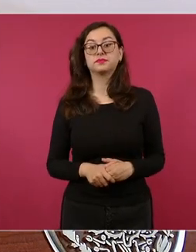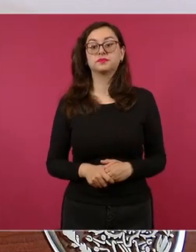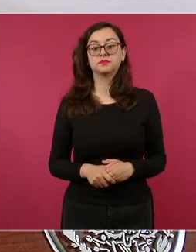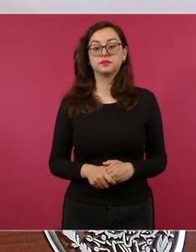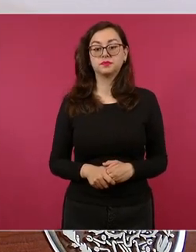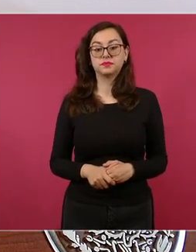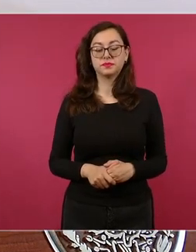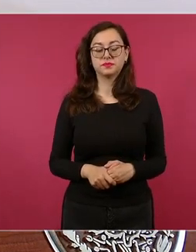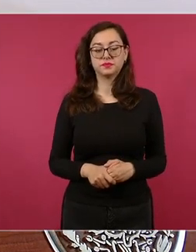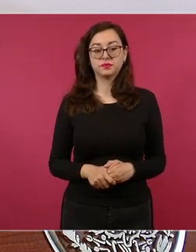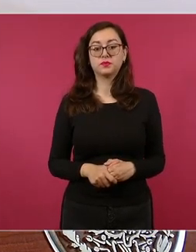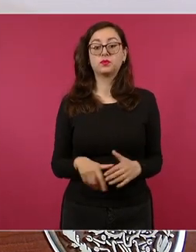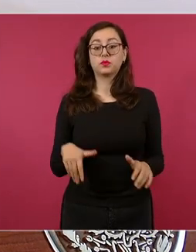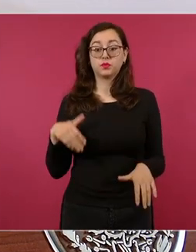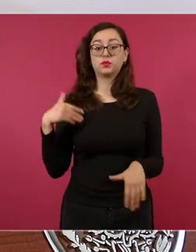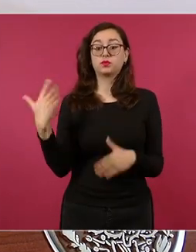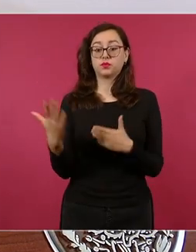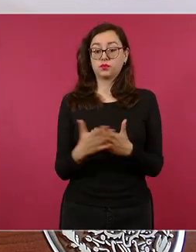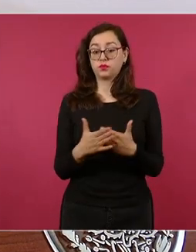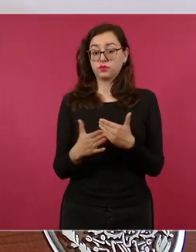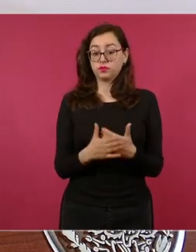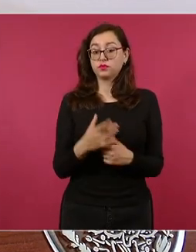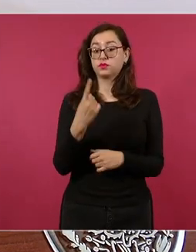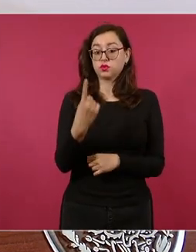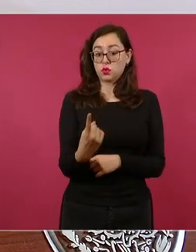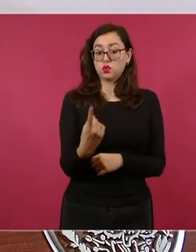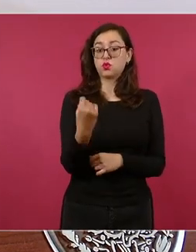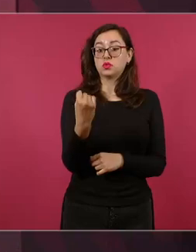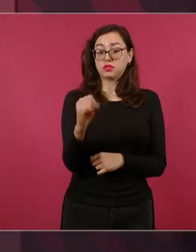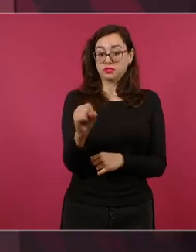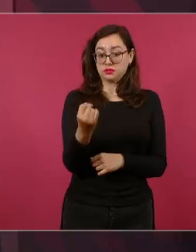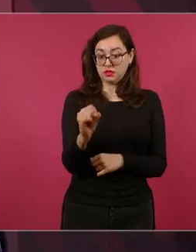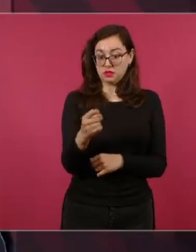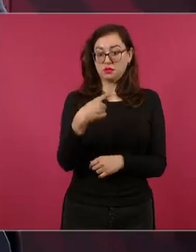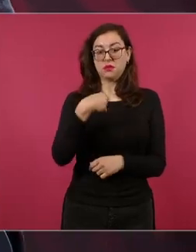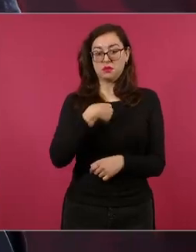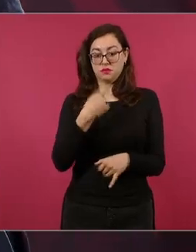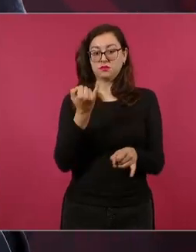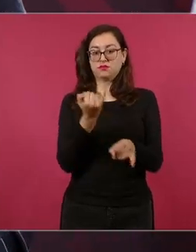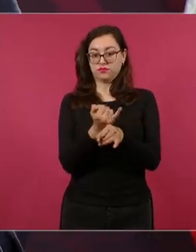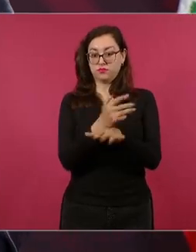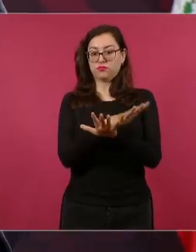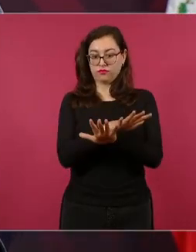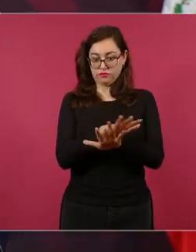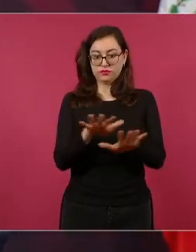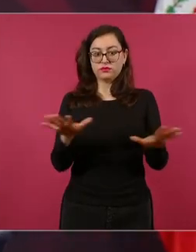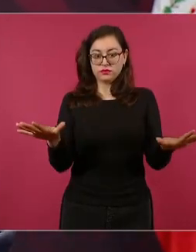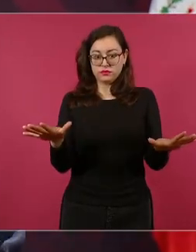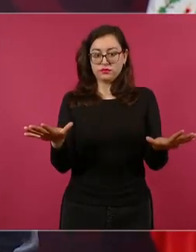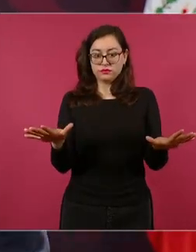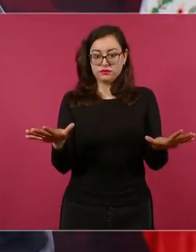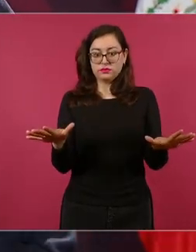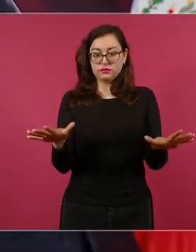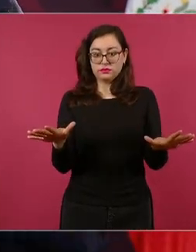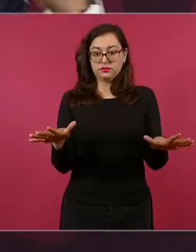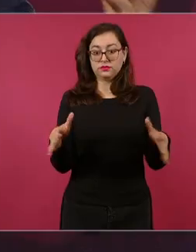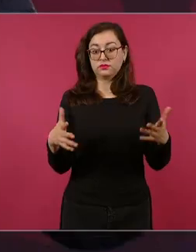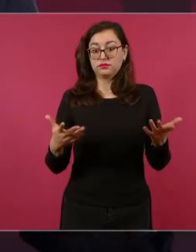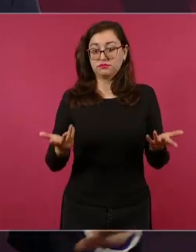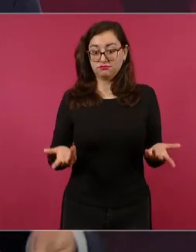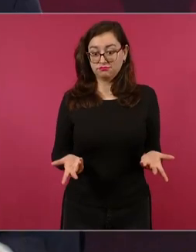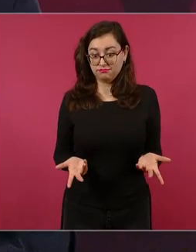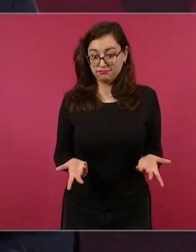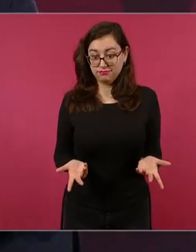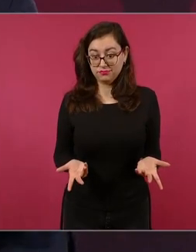el día primero de septiembre que voy a informar como ya es